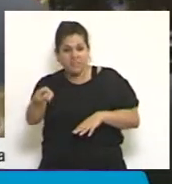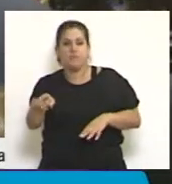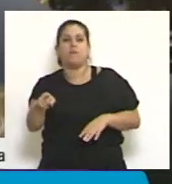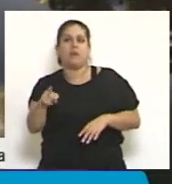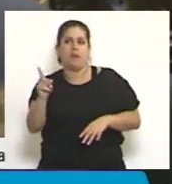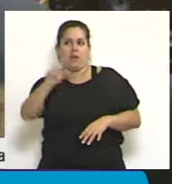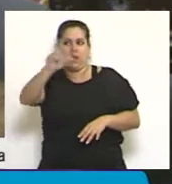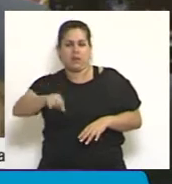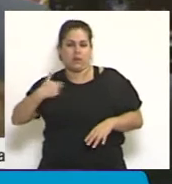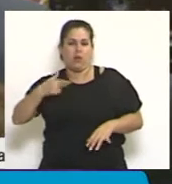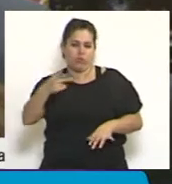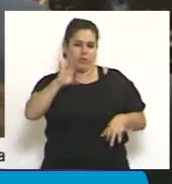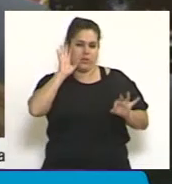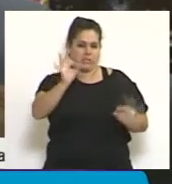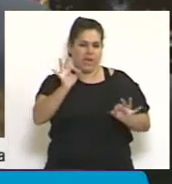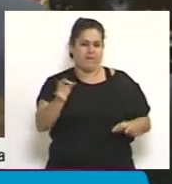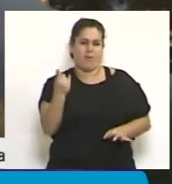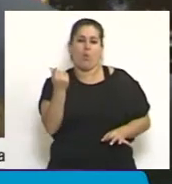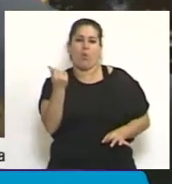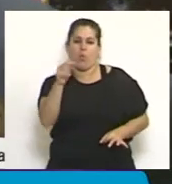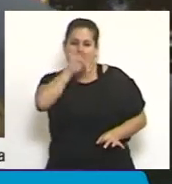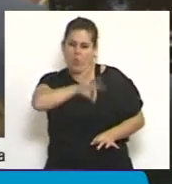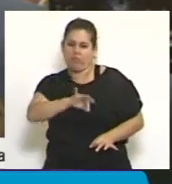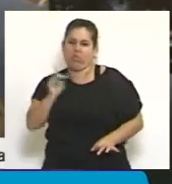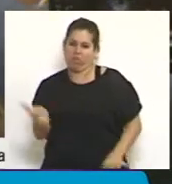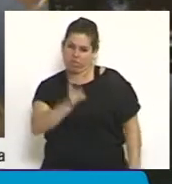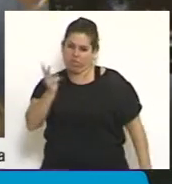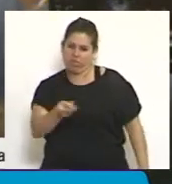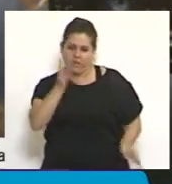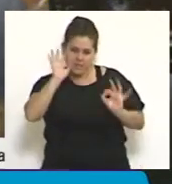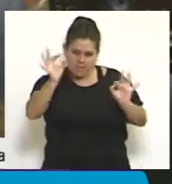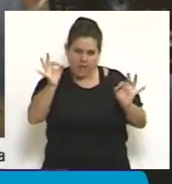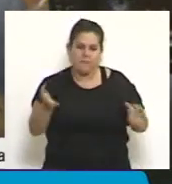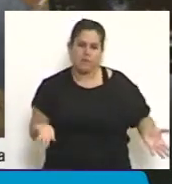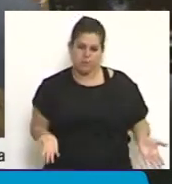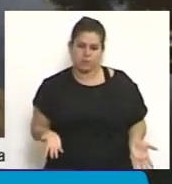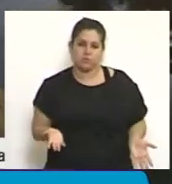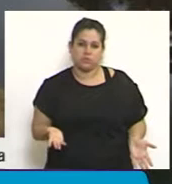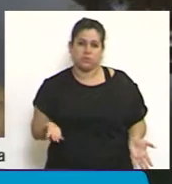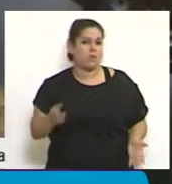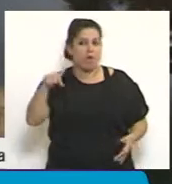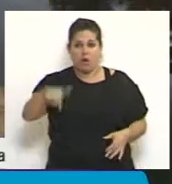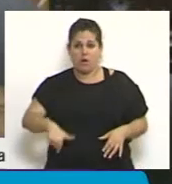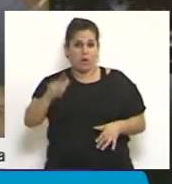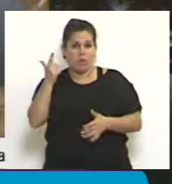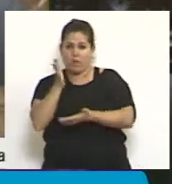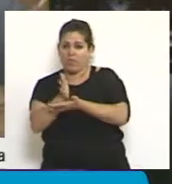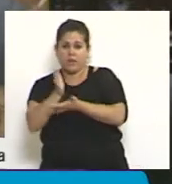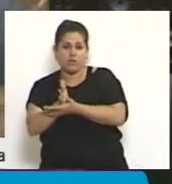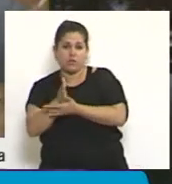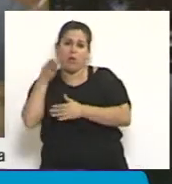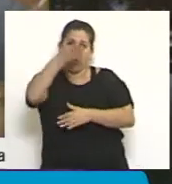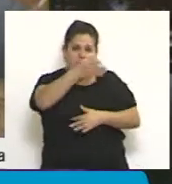todos sabemos a cuánto asciende ese salario miserable, vital y móvil de la República Argentina, ya no tiene derecho a acceder a la